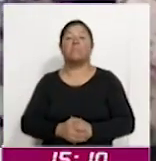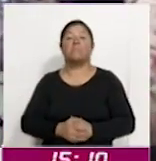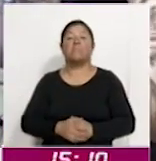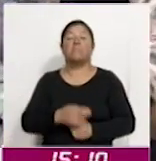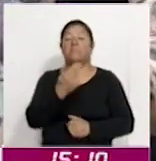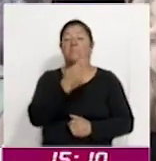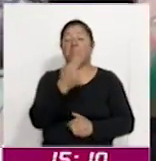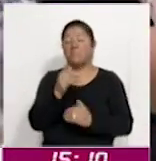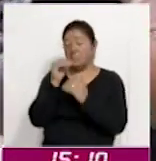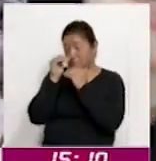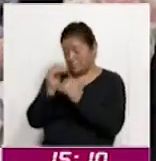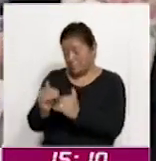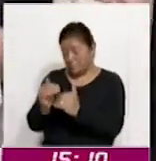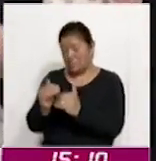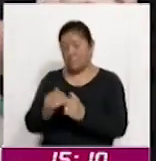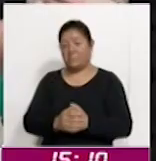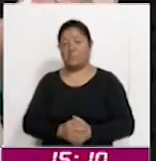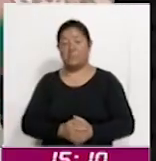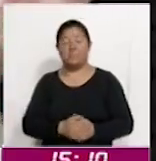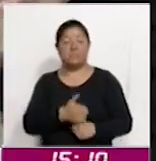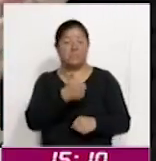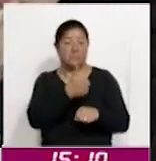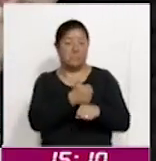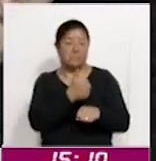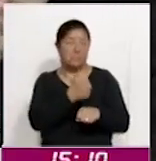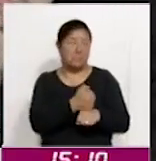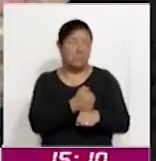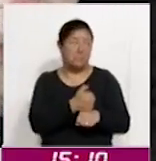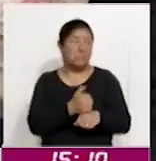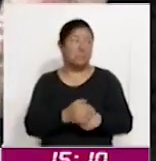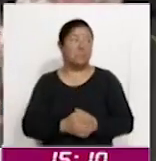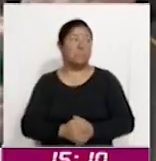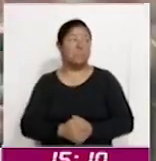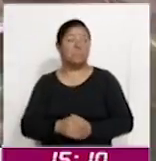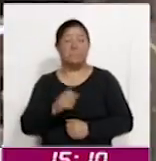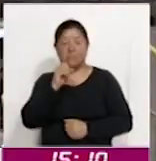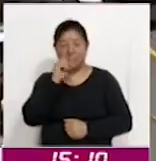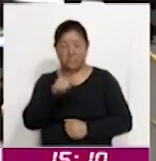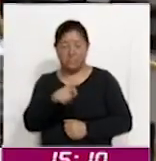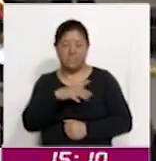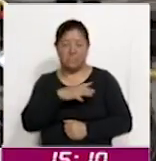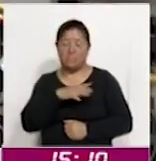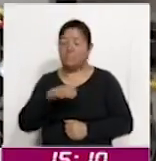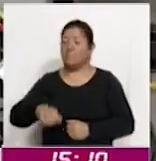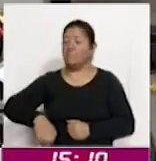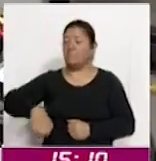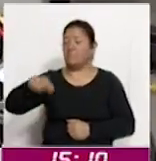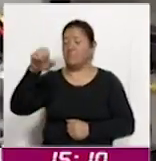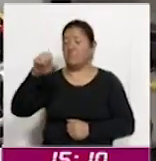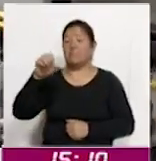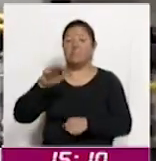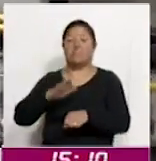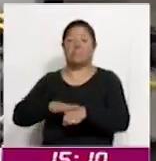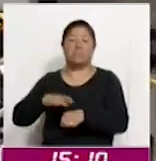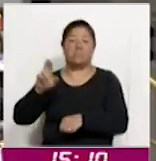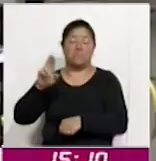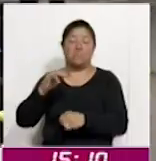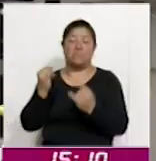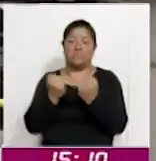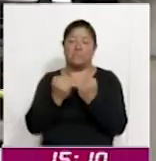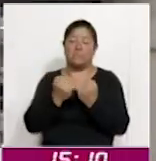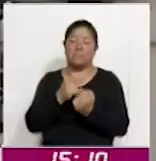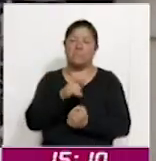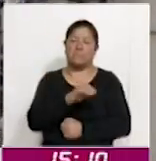pidiendo es una escolaridad mínima de primaria, que tengan también esta mayoría de edad y por supuesto que tengan la disponibilidad de